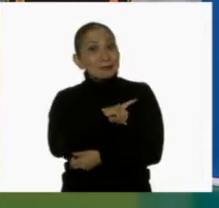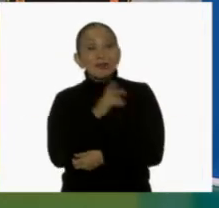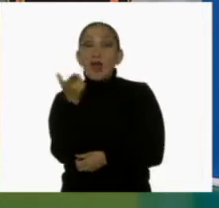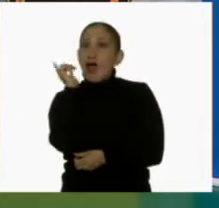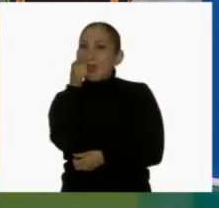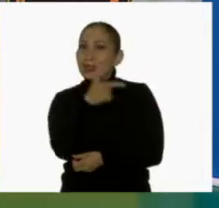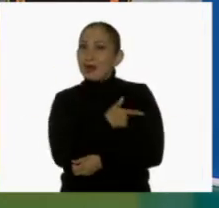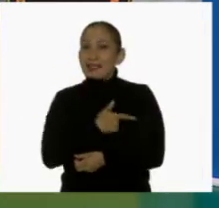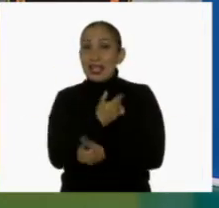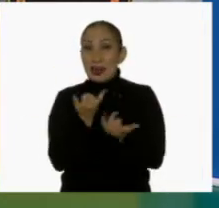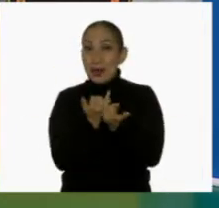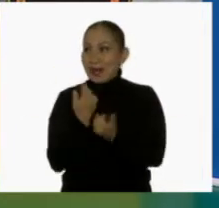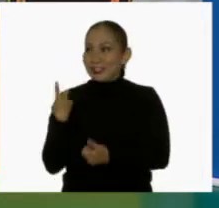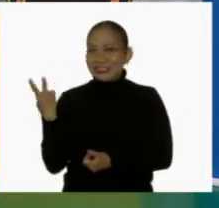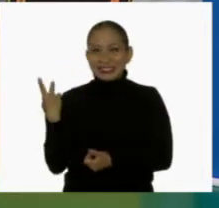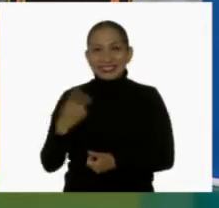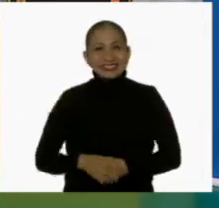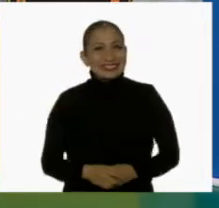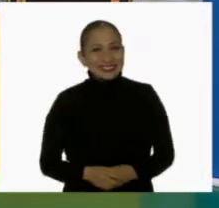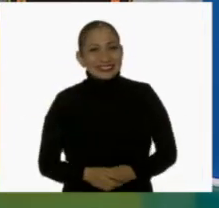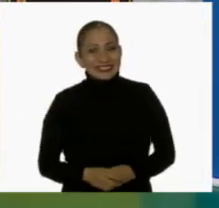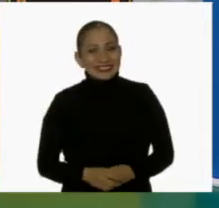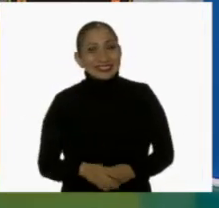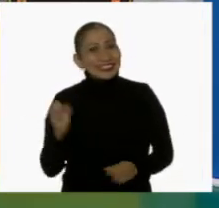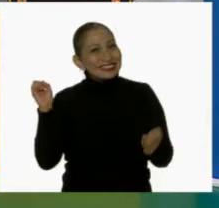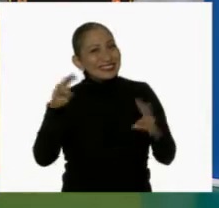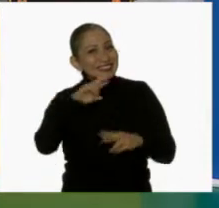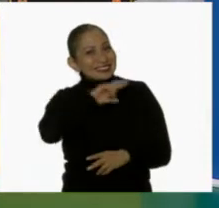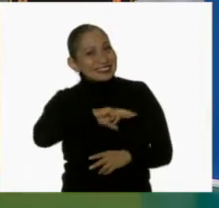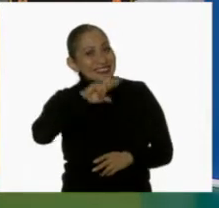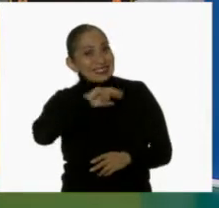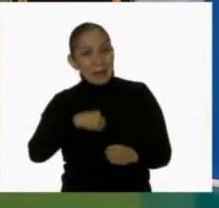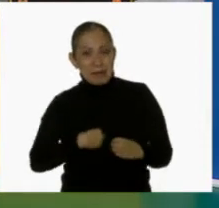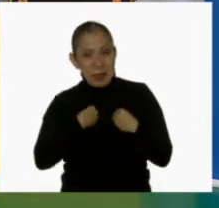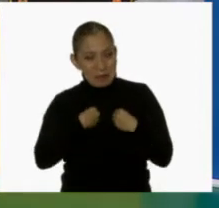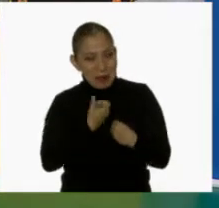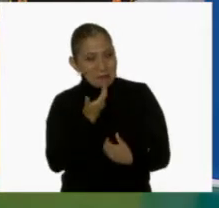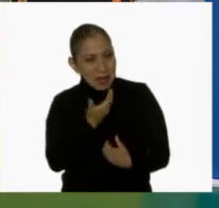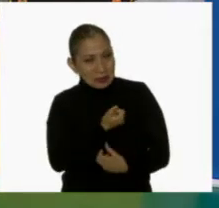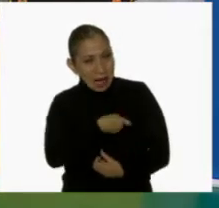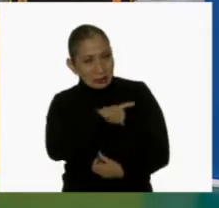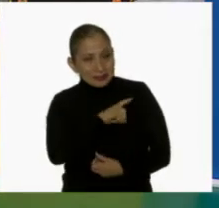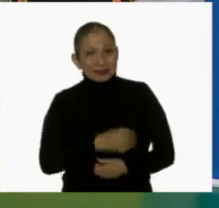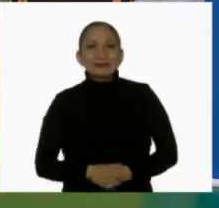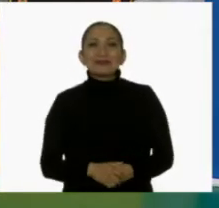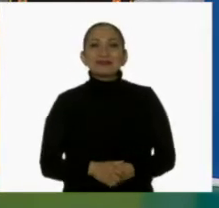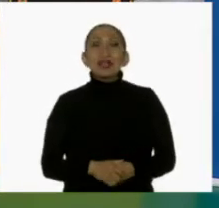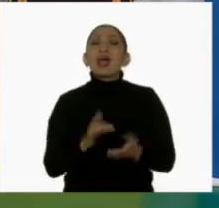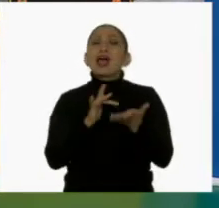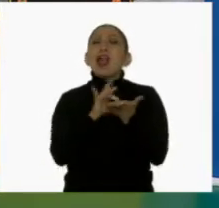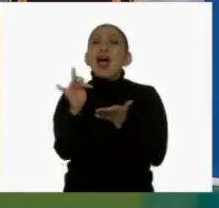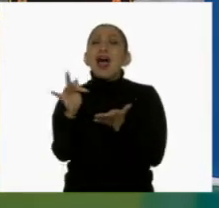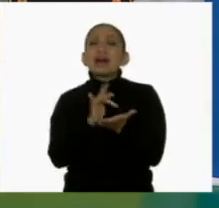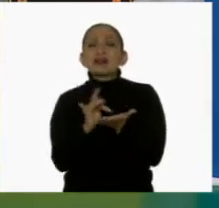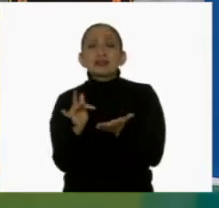Espero que lo hayan disfrutado tanto como nosotros. Hasta pronto y vive saludablemente. Agradecemos a las niñas,